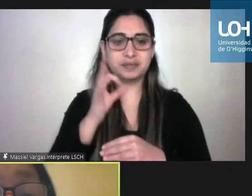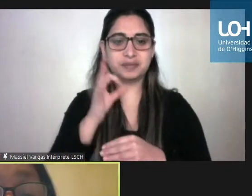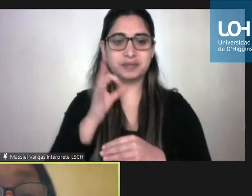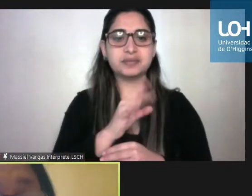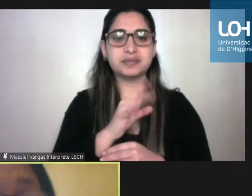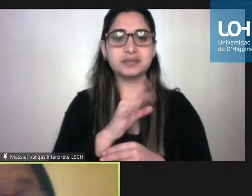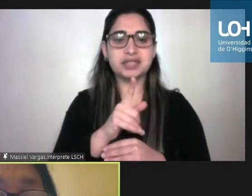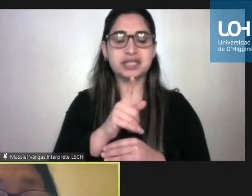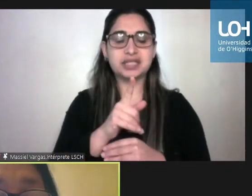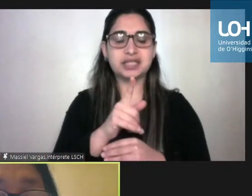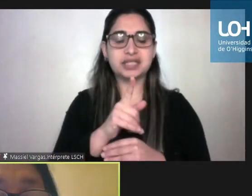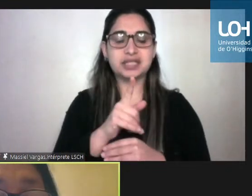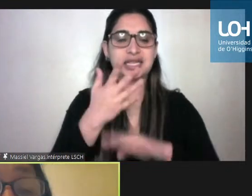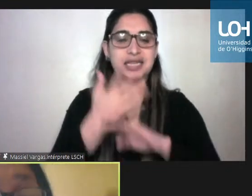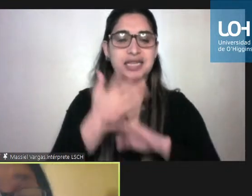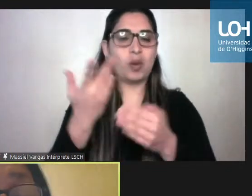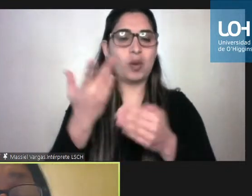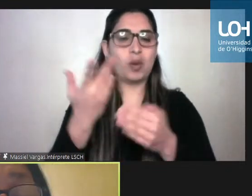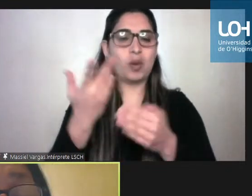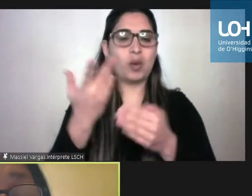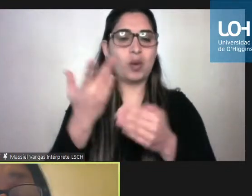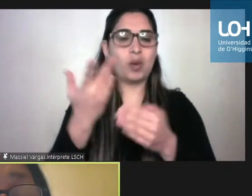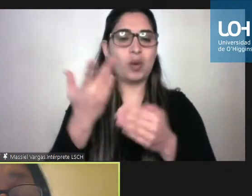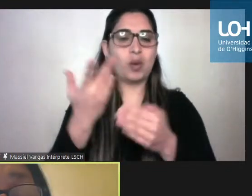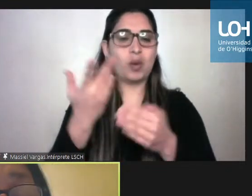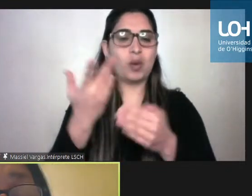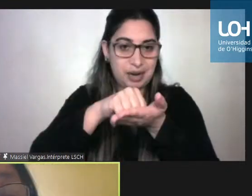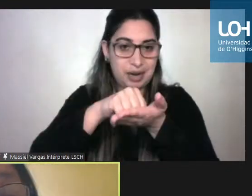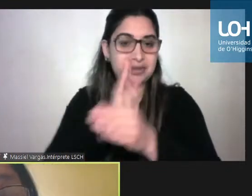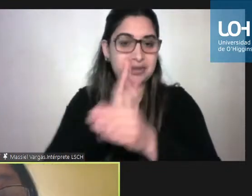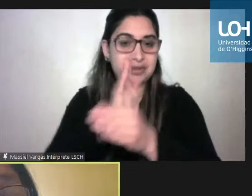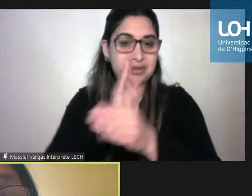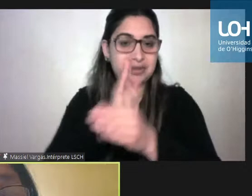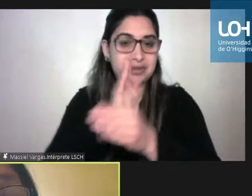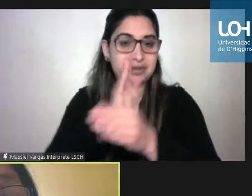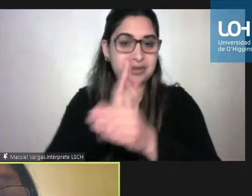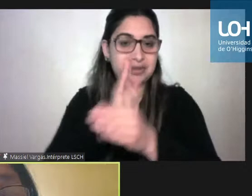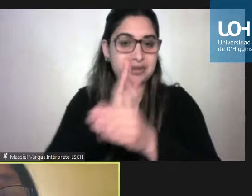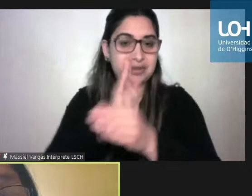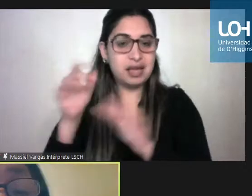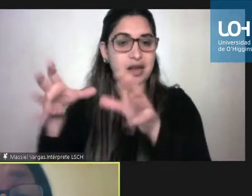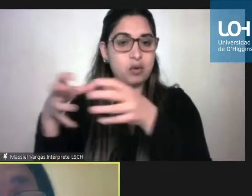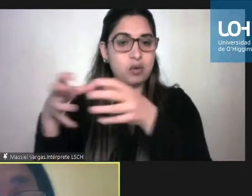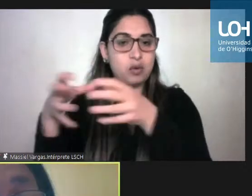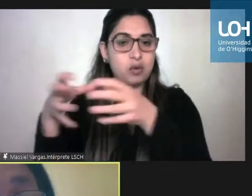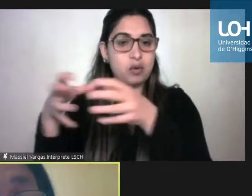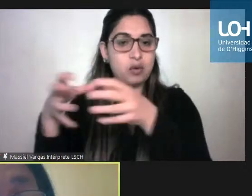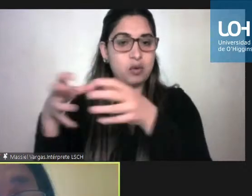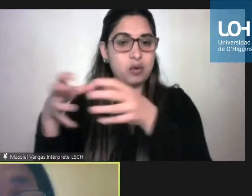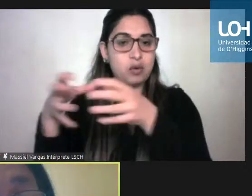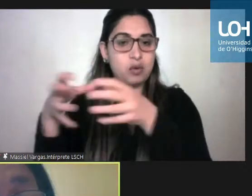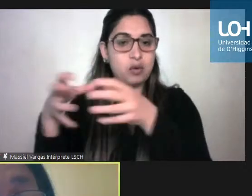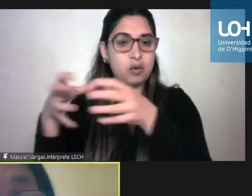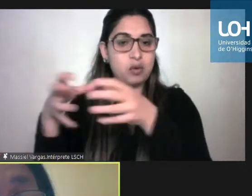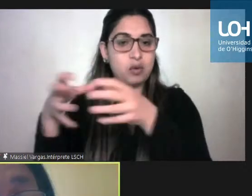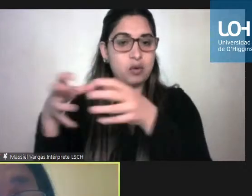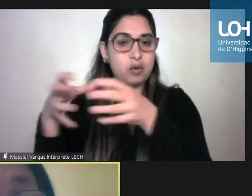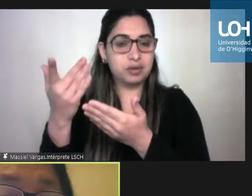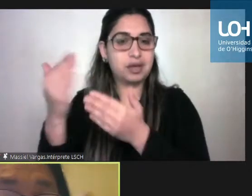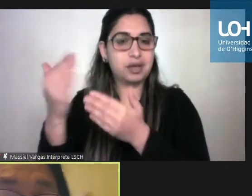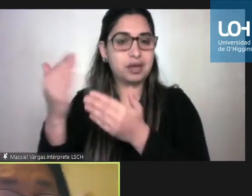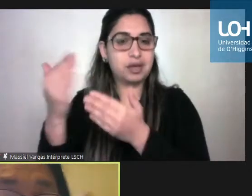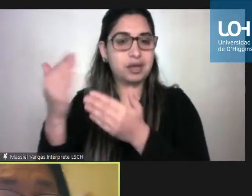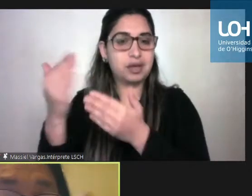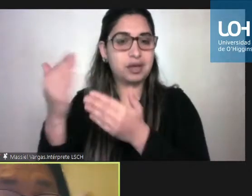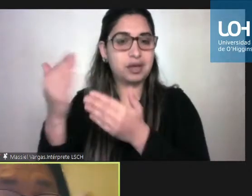cualquier reclamo puede acudir a la unidad de apoyo porque hace que nuestro país sea un país más